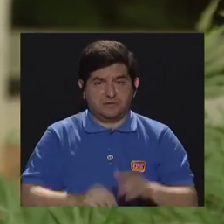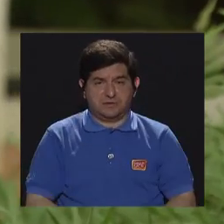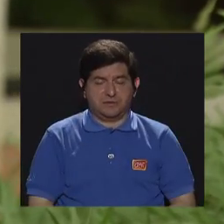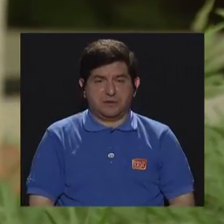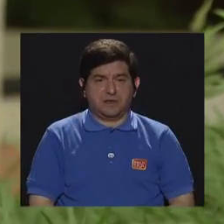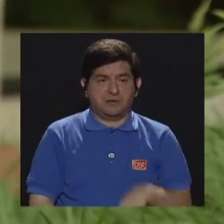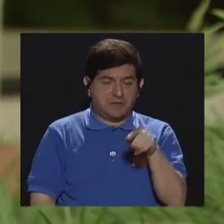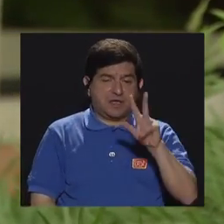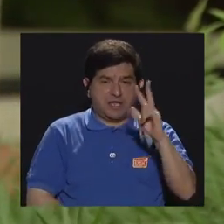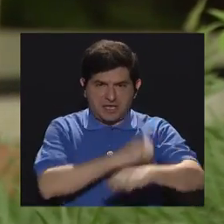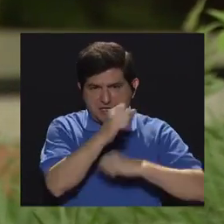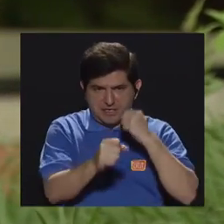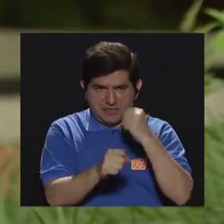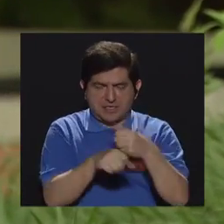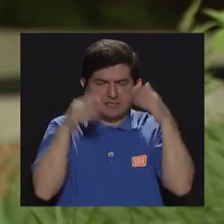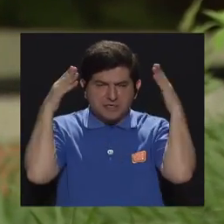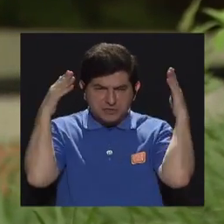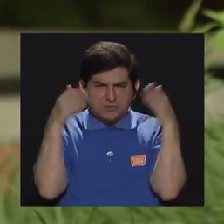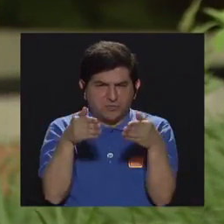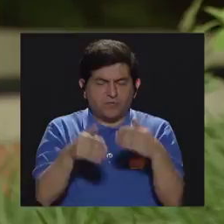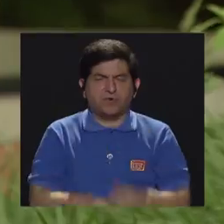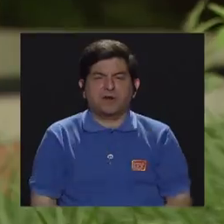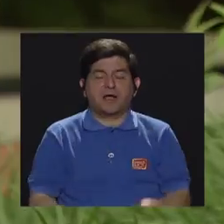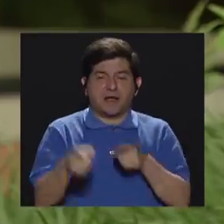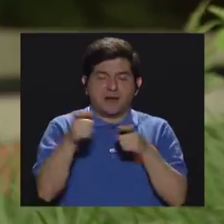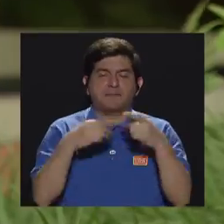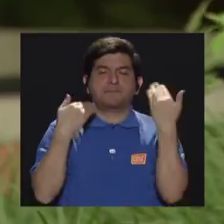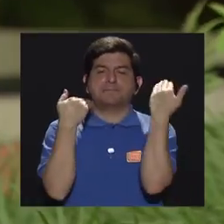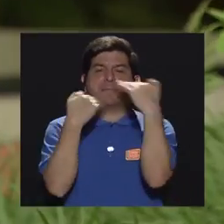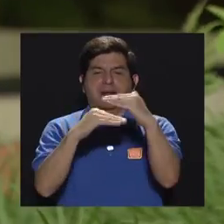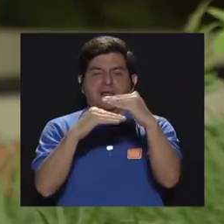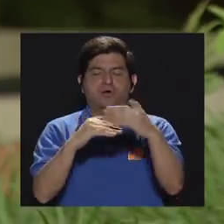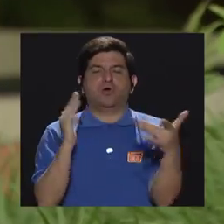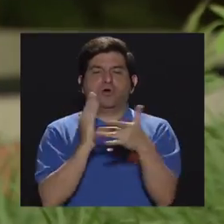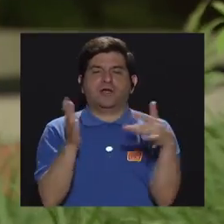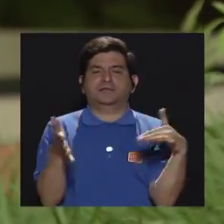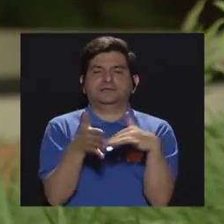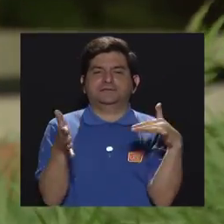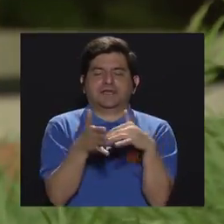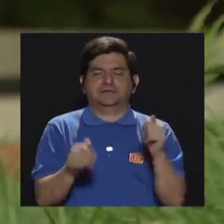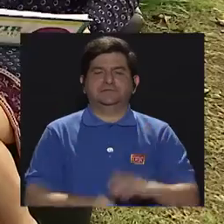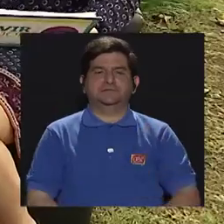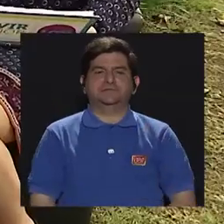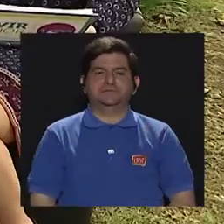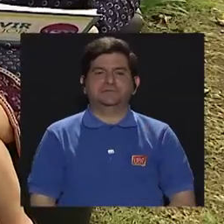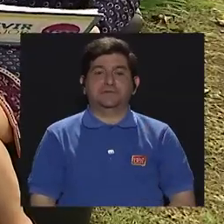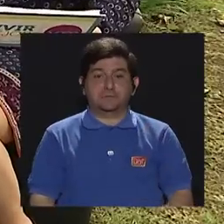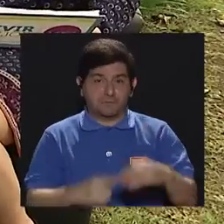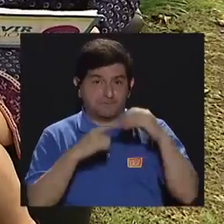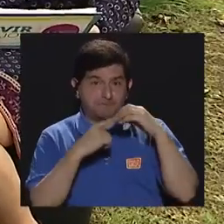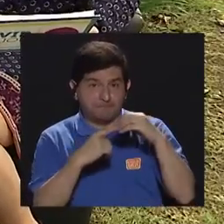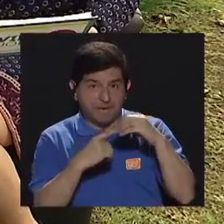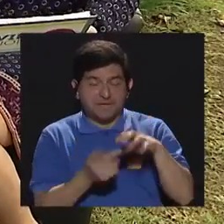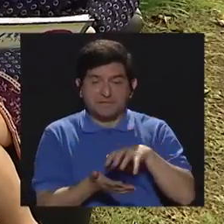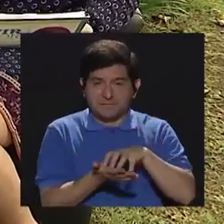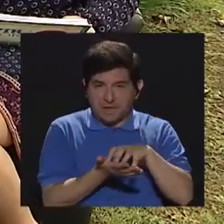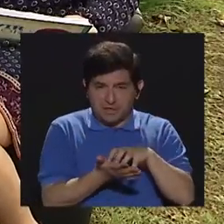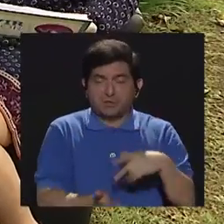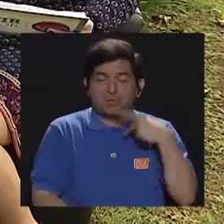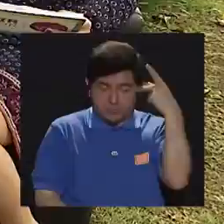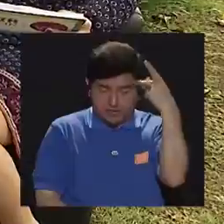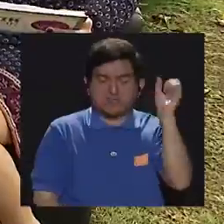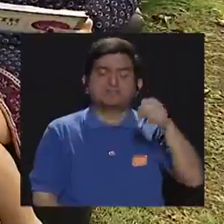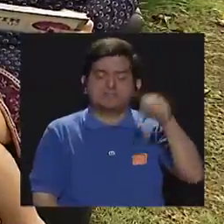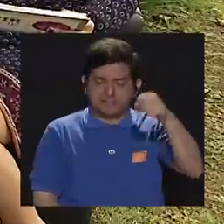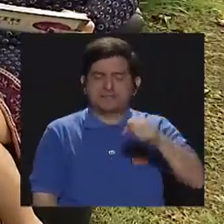que durante estos tres años en que se ha enfocado más es manejo de límites y técnicas de estudio, Esas han sido las principales dudas de los padres. principales